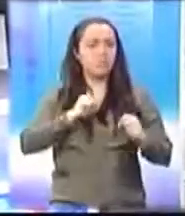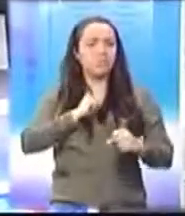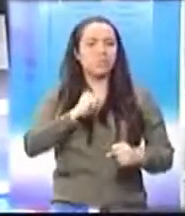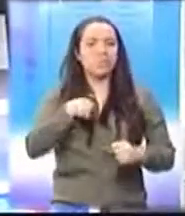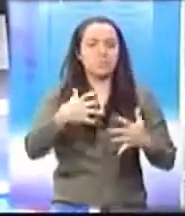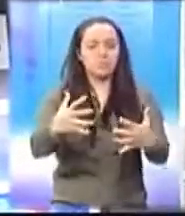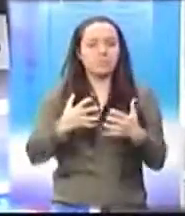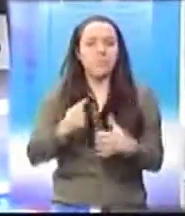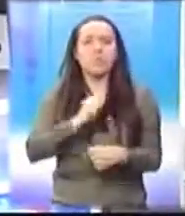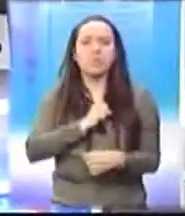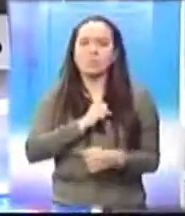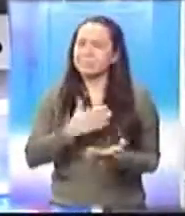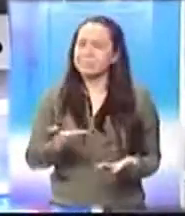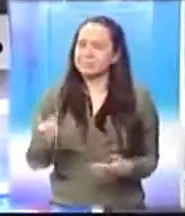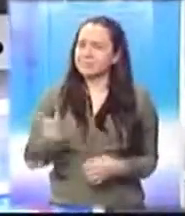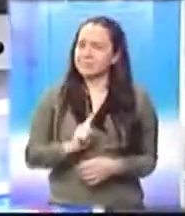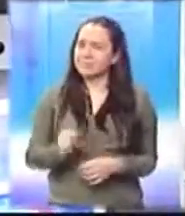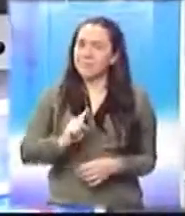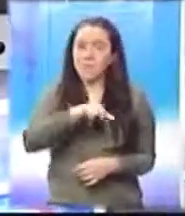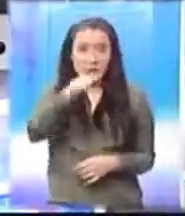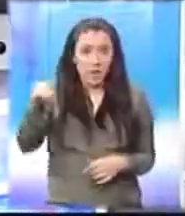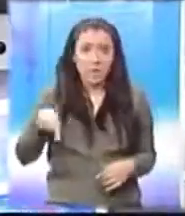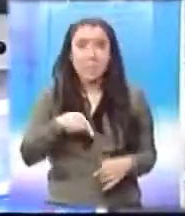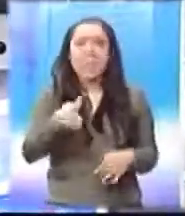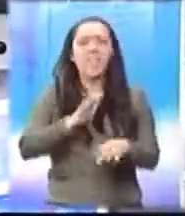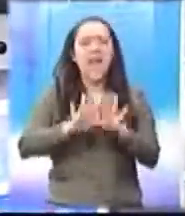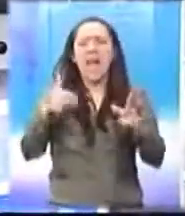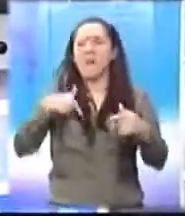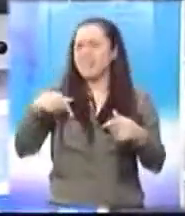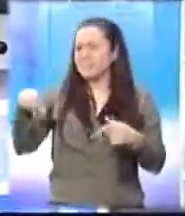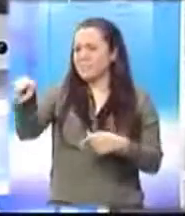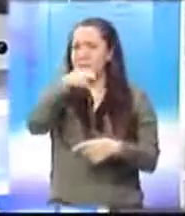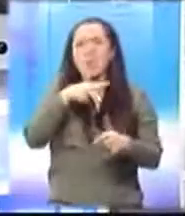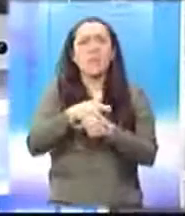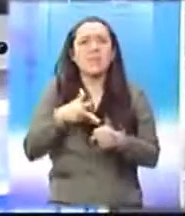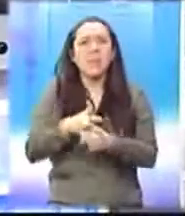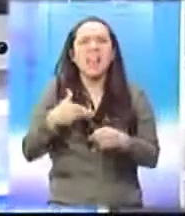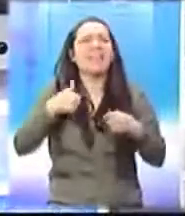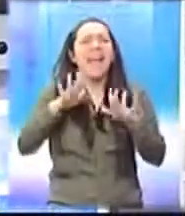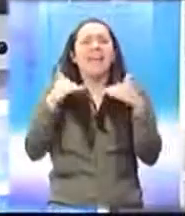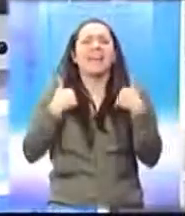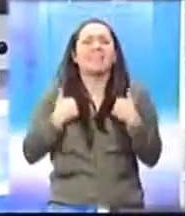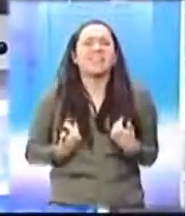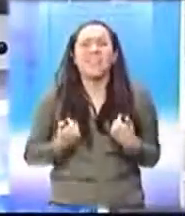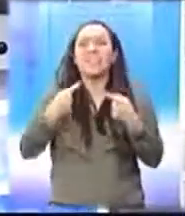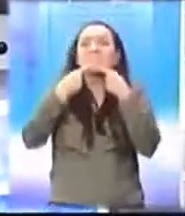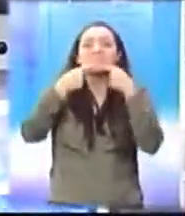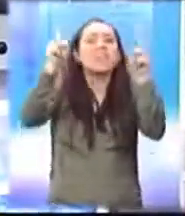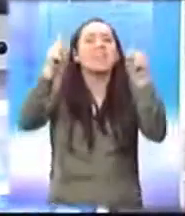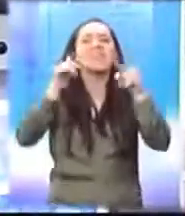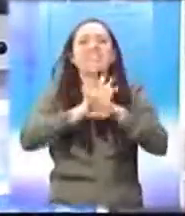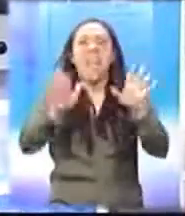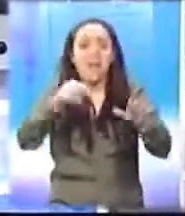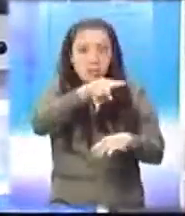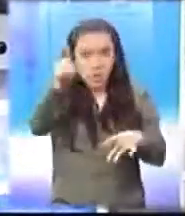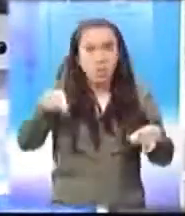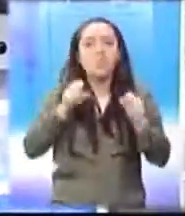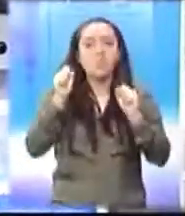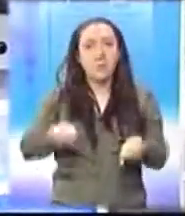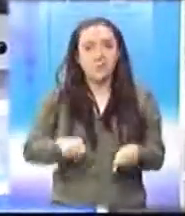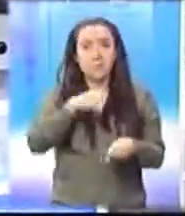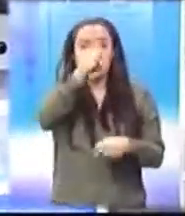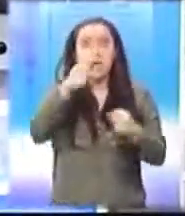no nos ayuda en absolutamente nada. La gente ya se expresó en las calles y parece que para algunos